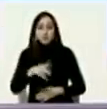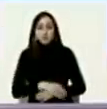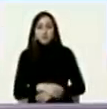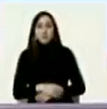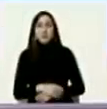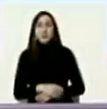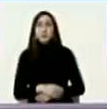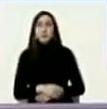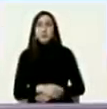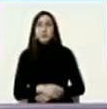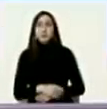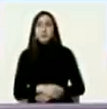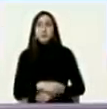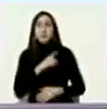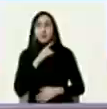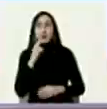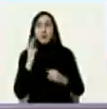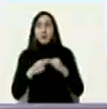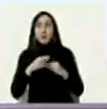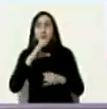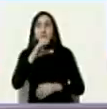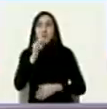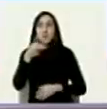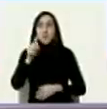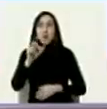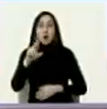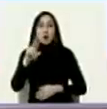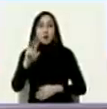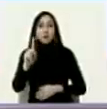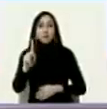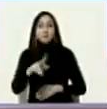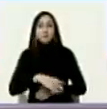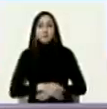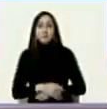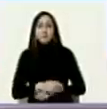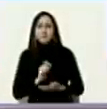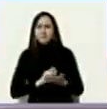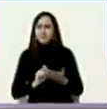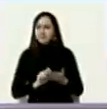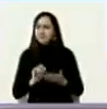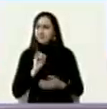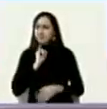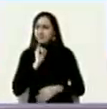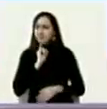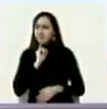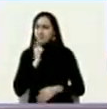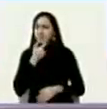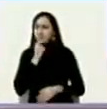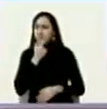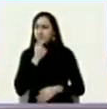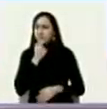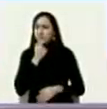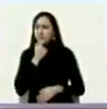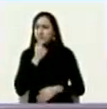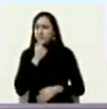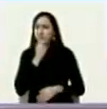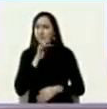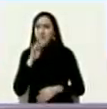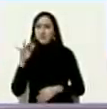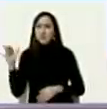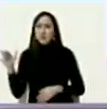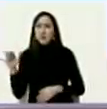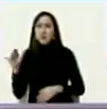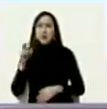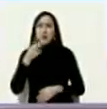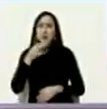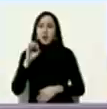Eric Chaffer ¿cómo se escribe? Eric Chaffer vino a Venezuela